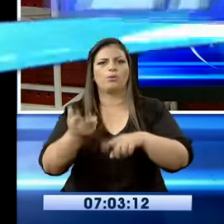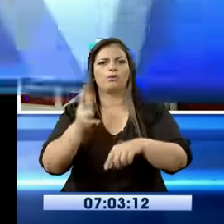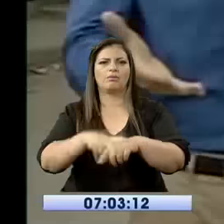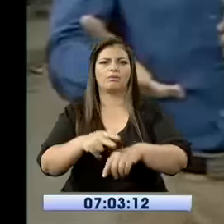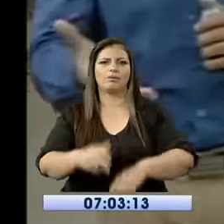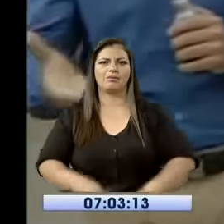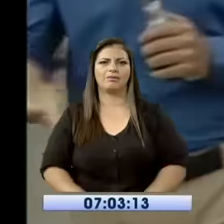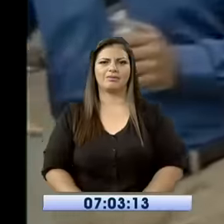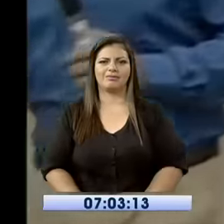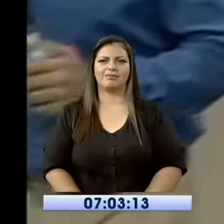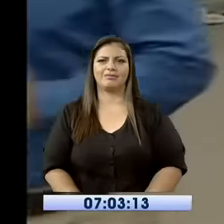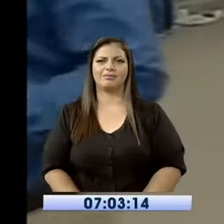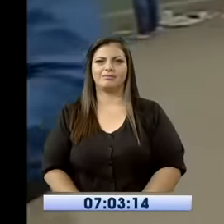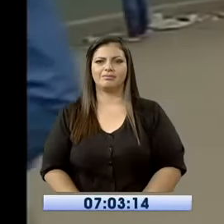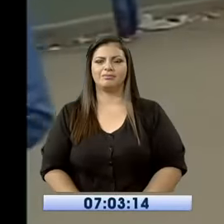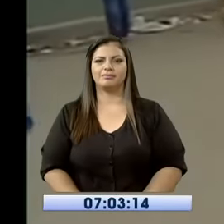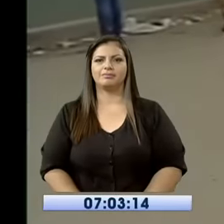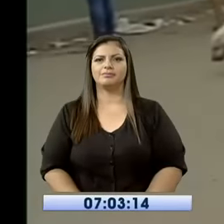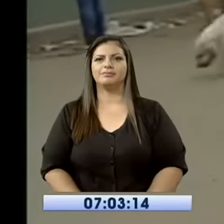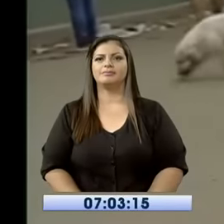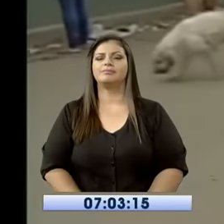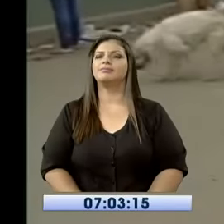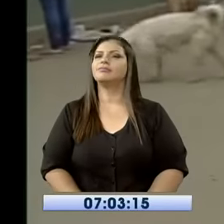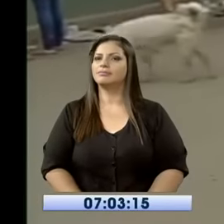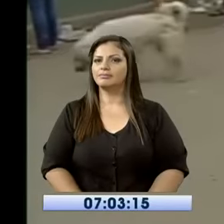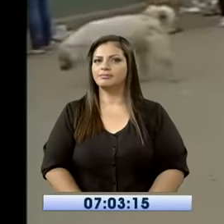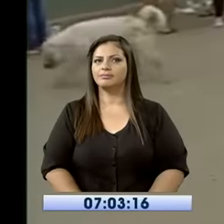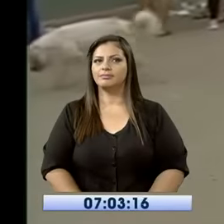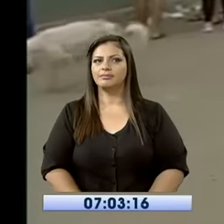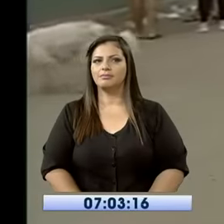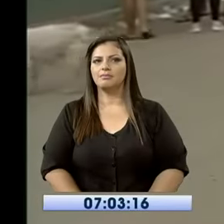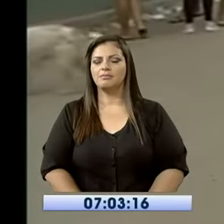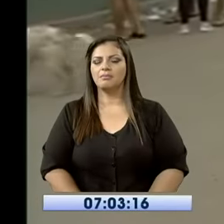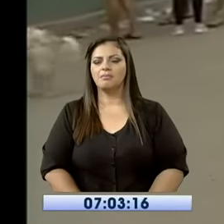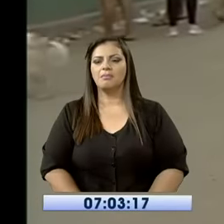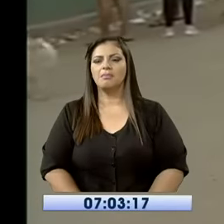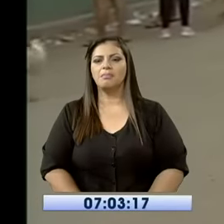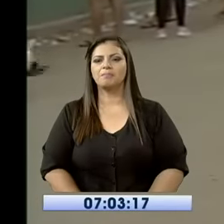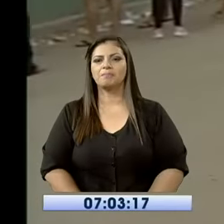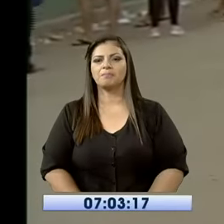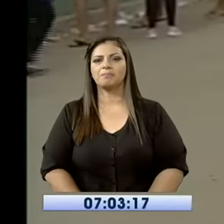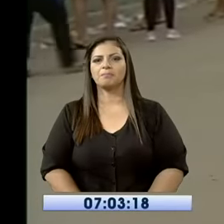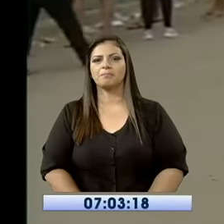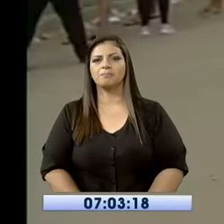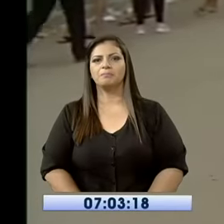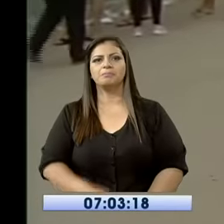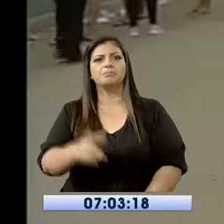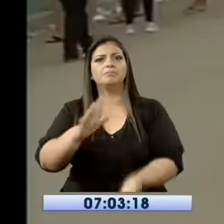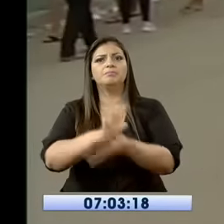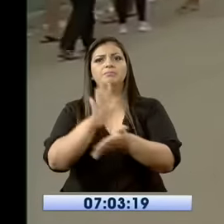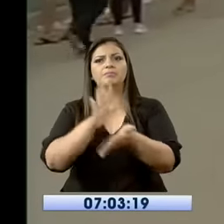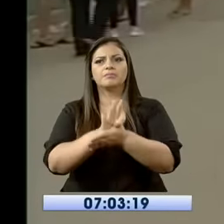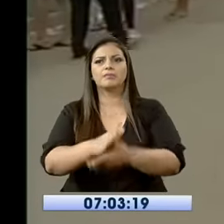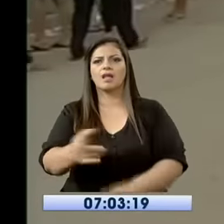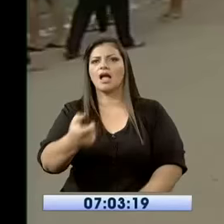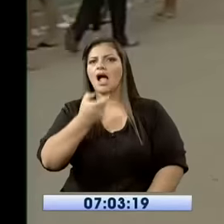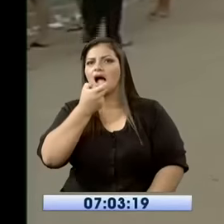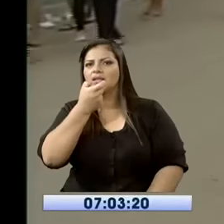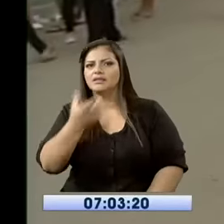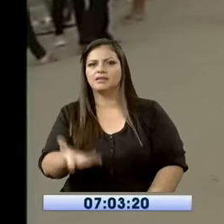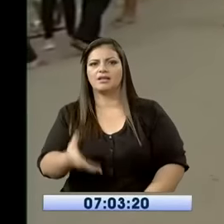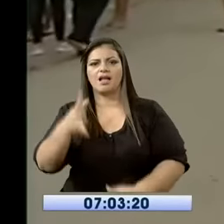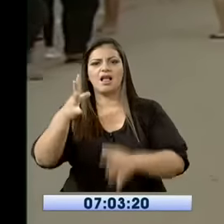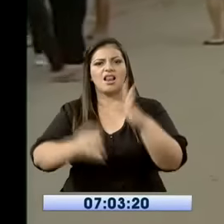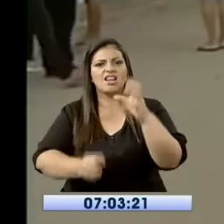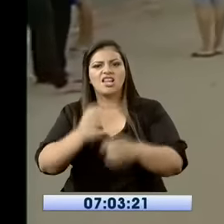que malhechores desalmados se roben el alimento de los niños? Se roben la